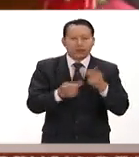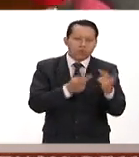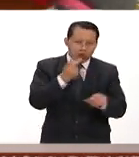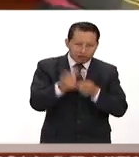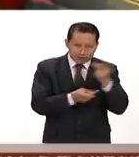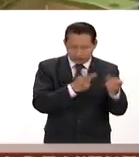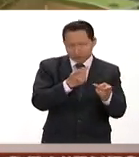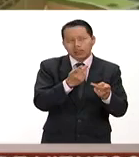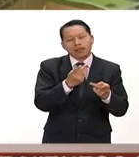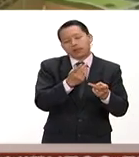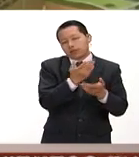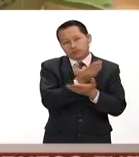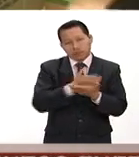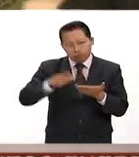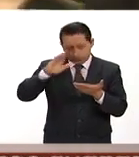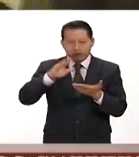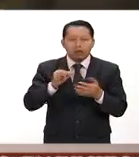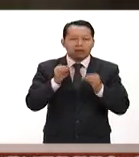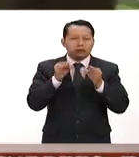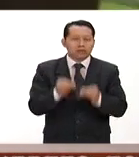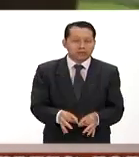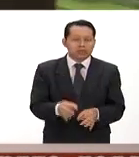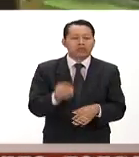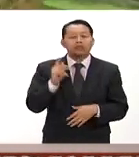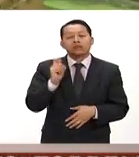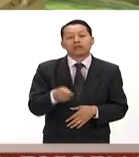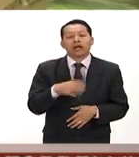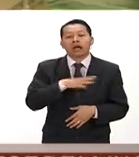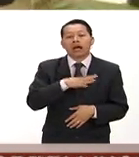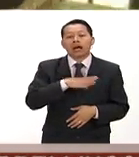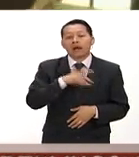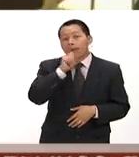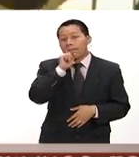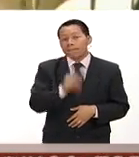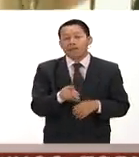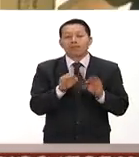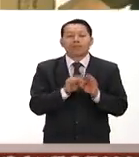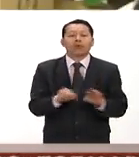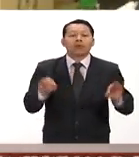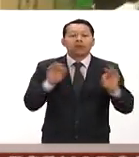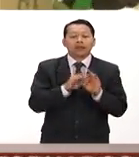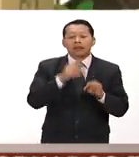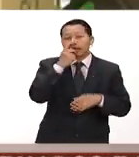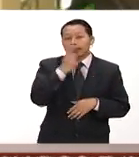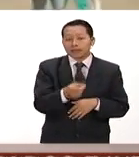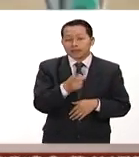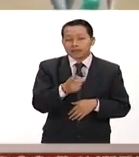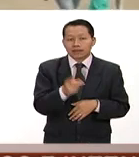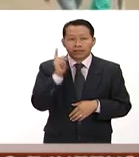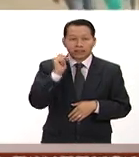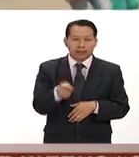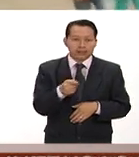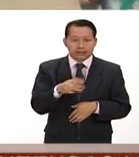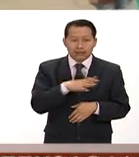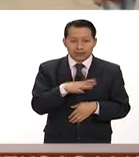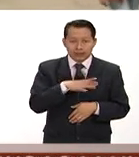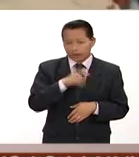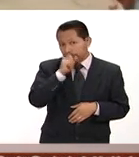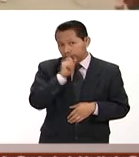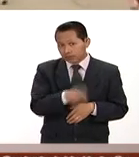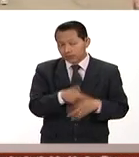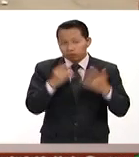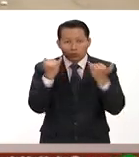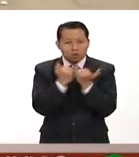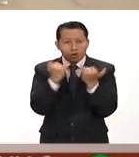y otra cosa es la misma realidad a ver aquí hay aquí hay algo que hay que decirlo y es que de todas